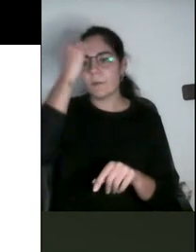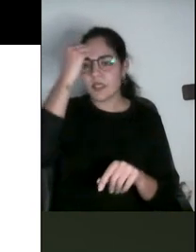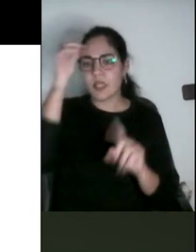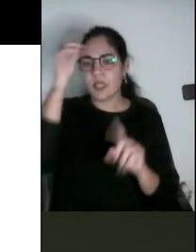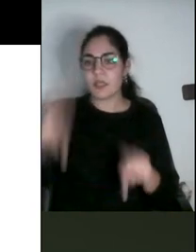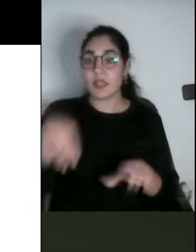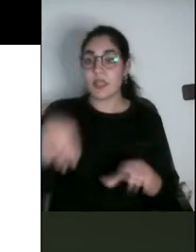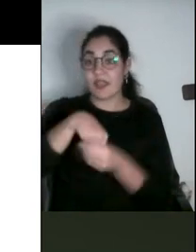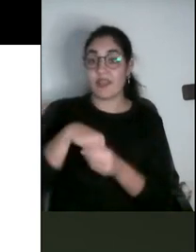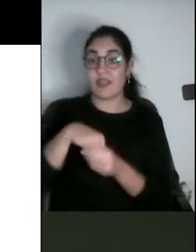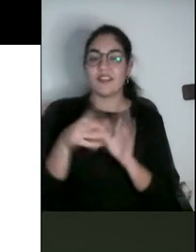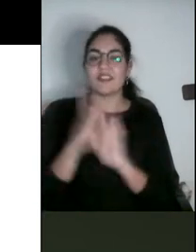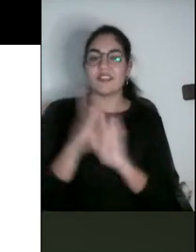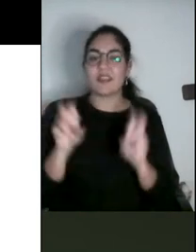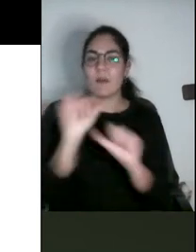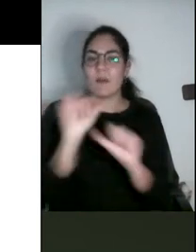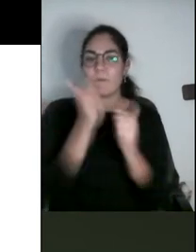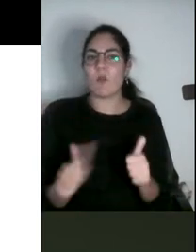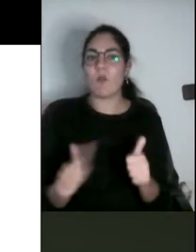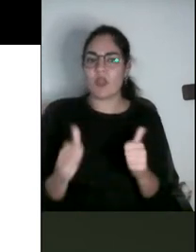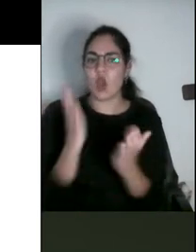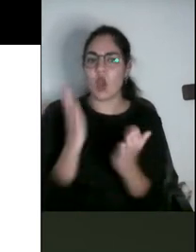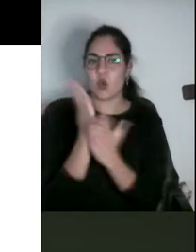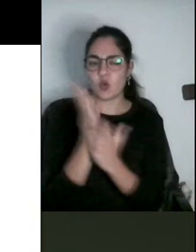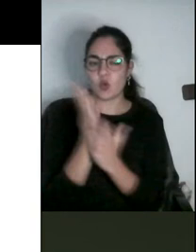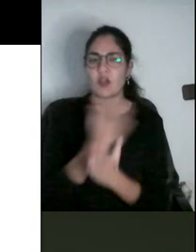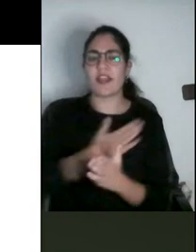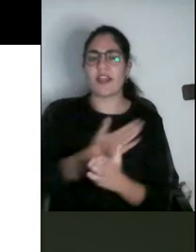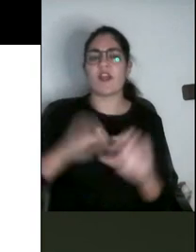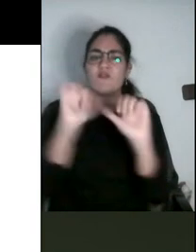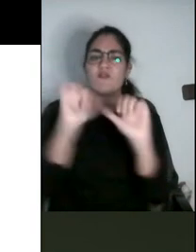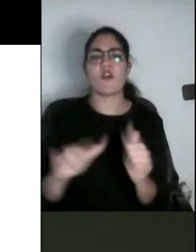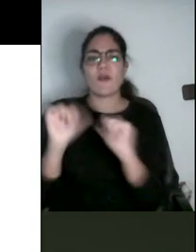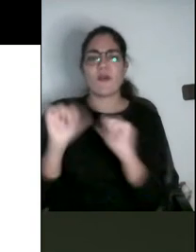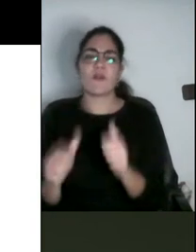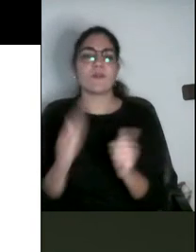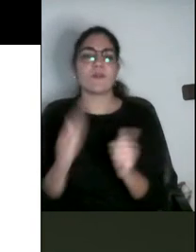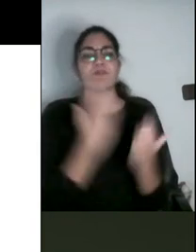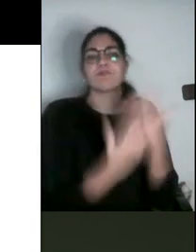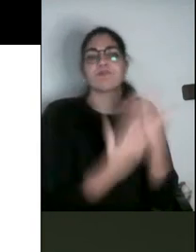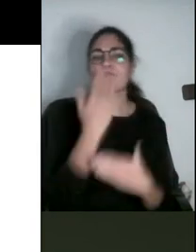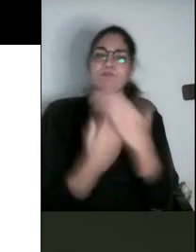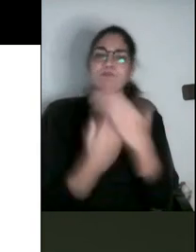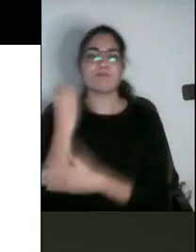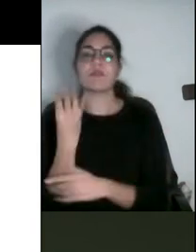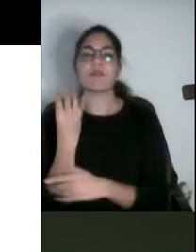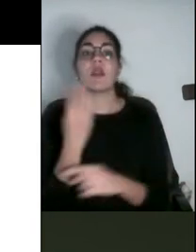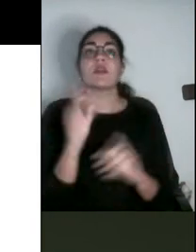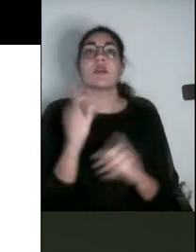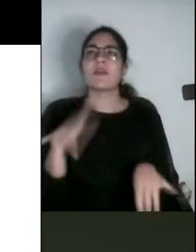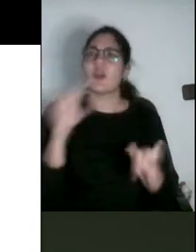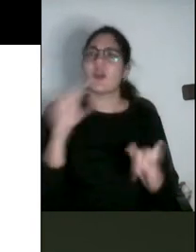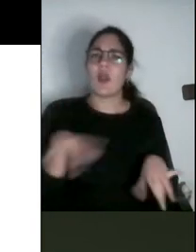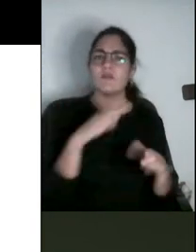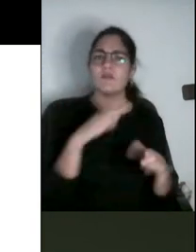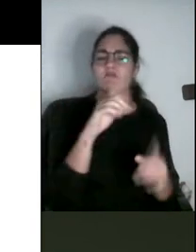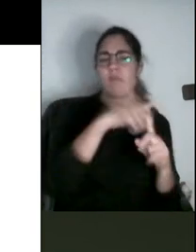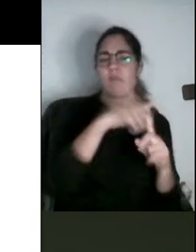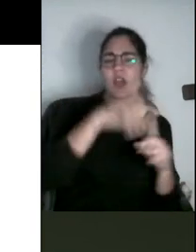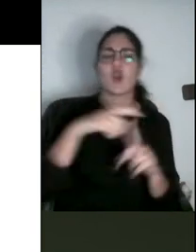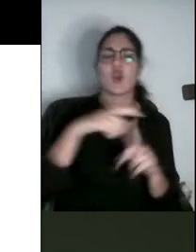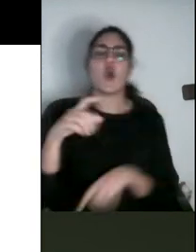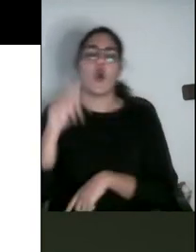diseñar el modelo de curso que quisiera en dos sesiones. Se celebró tanto en mayo como en junio del año